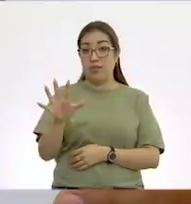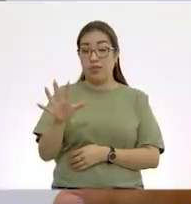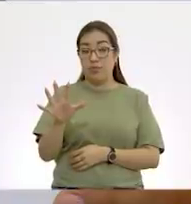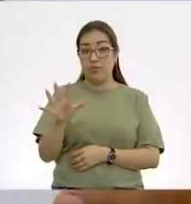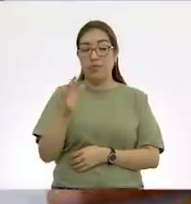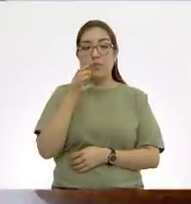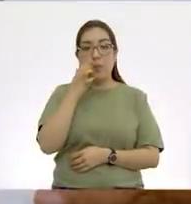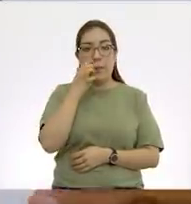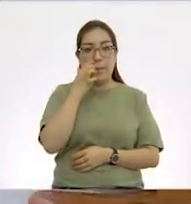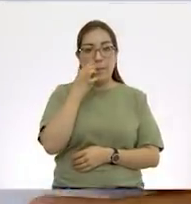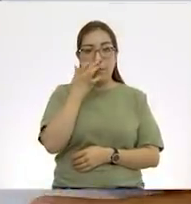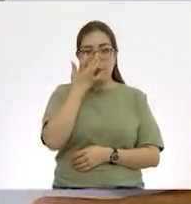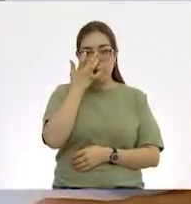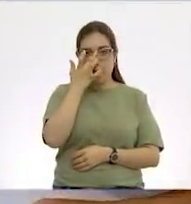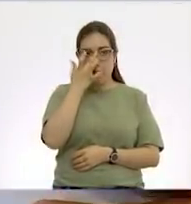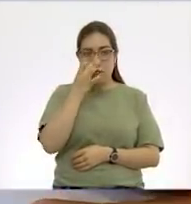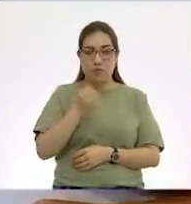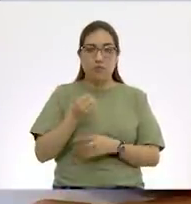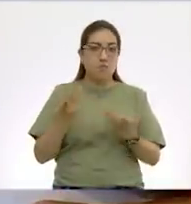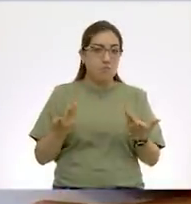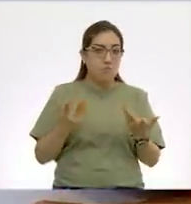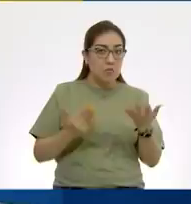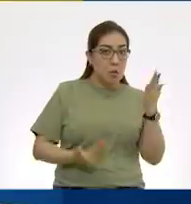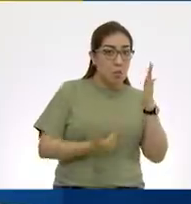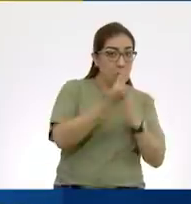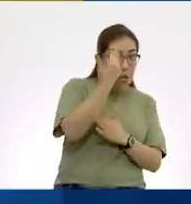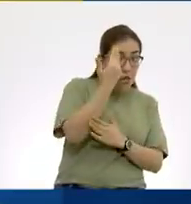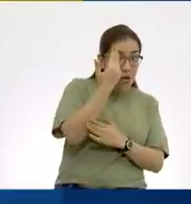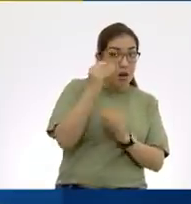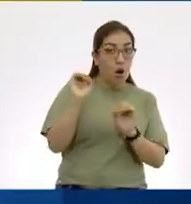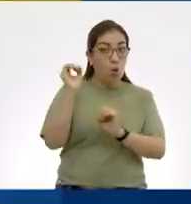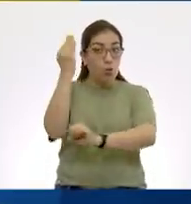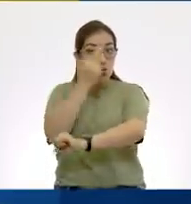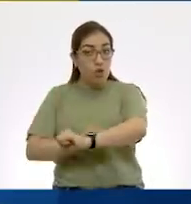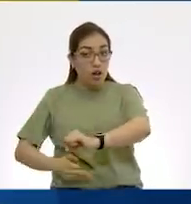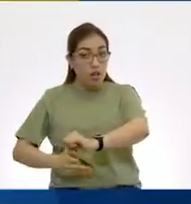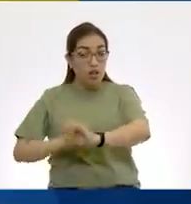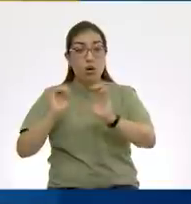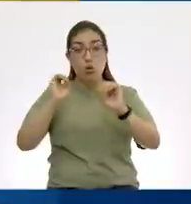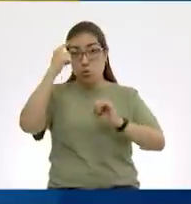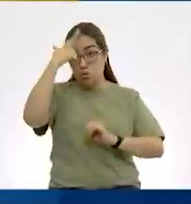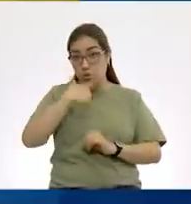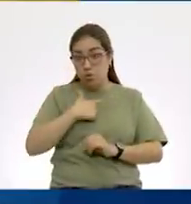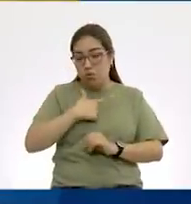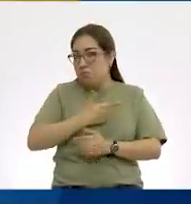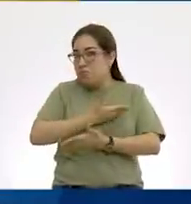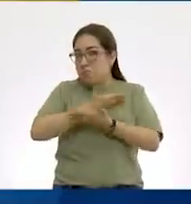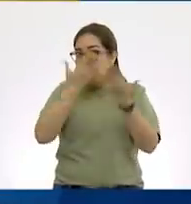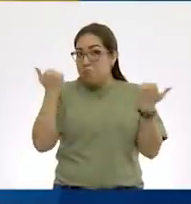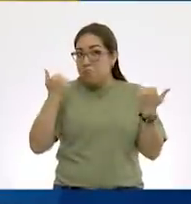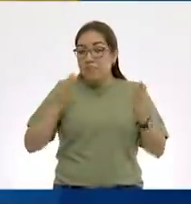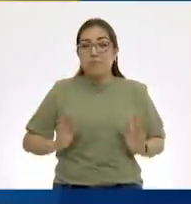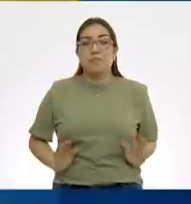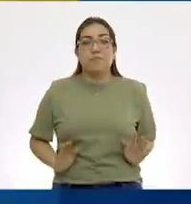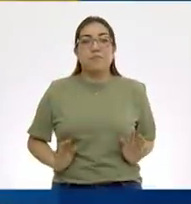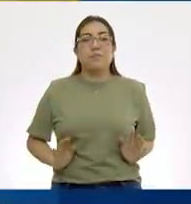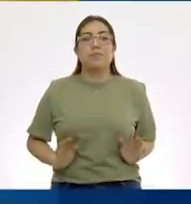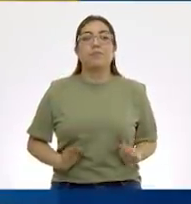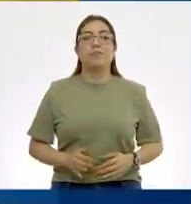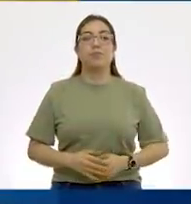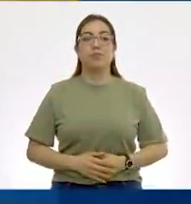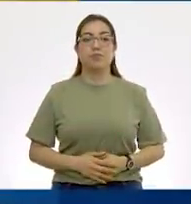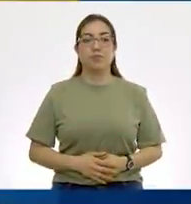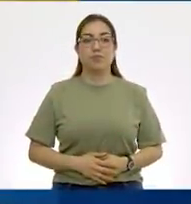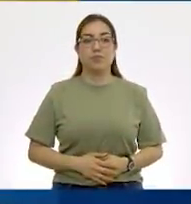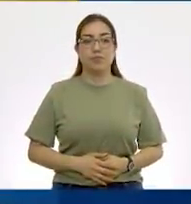9.35. ¿De qué? Pues no sabemos si de la mañana o de la noche. Porque bueno, para efectos de este ejercicio,